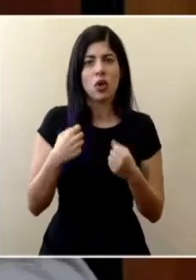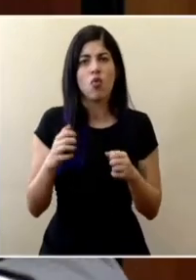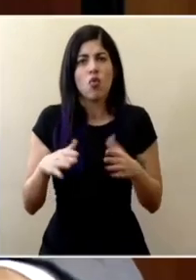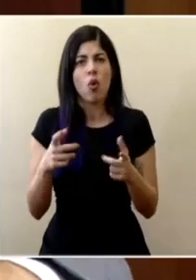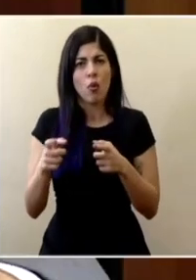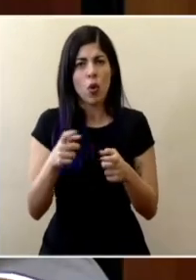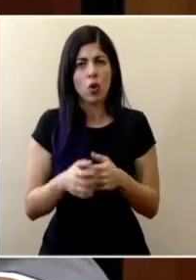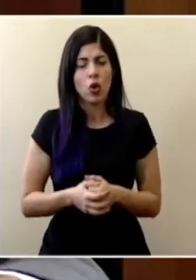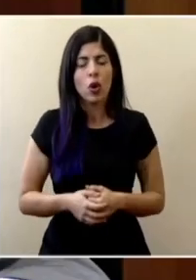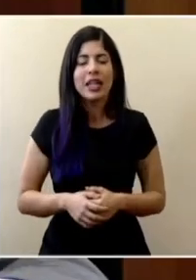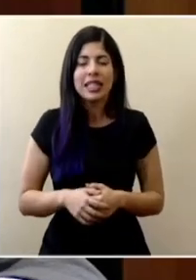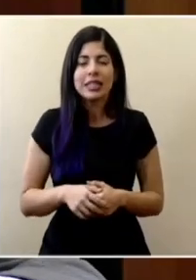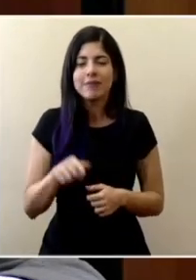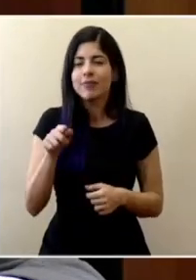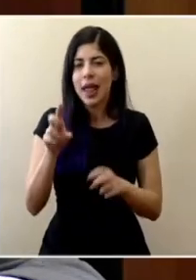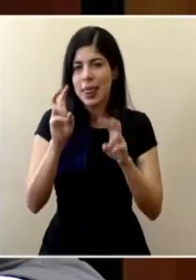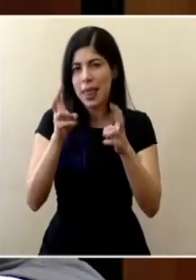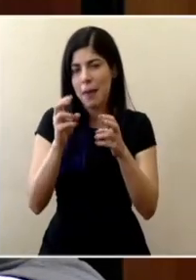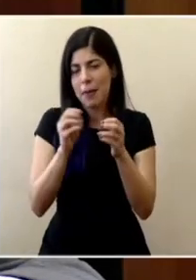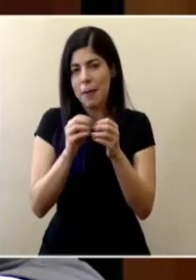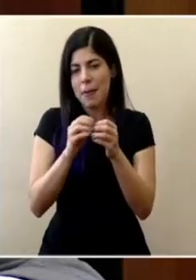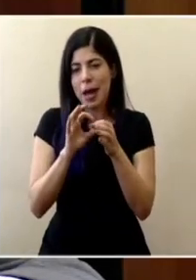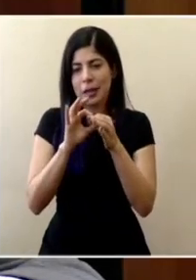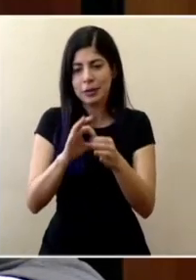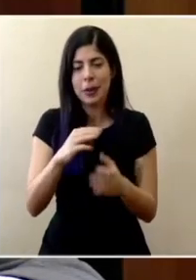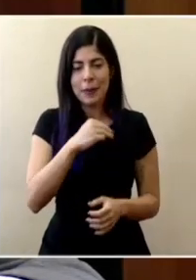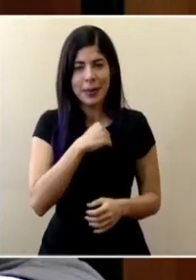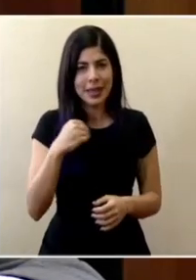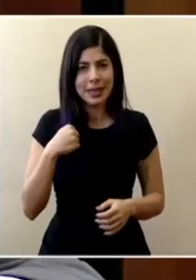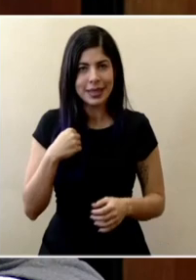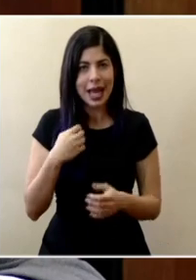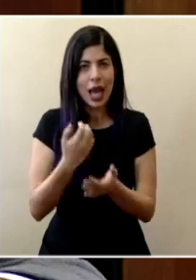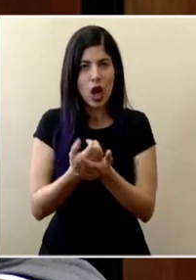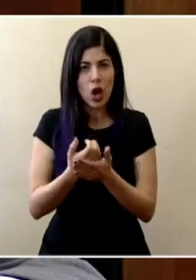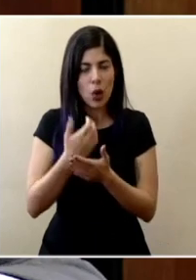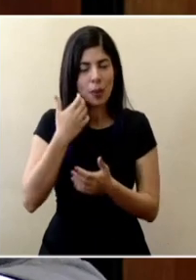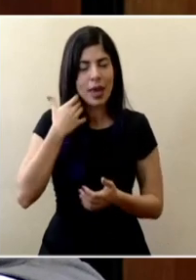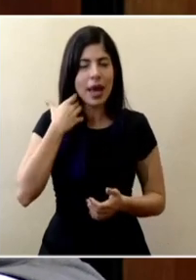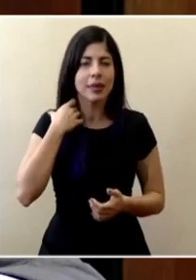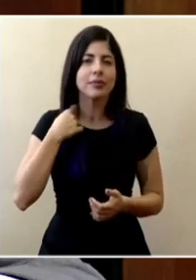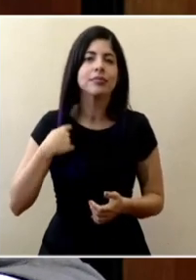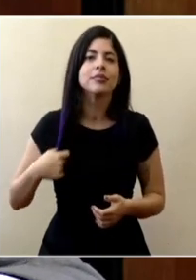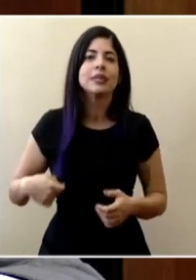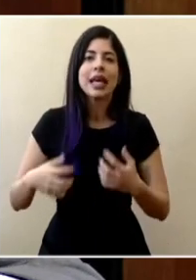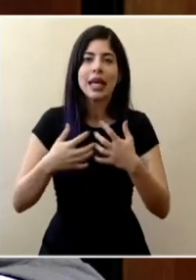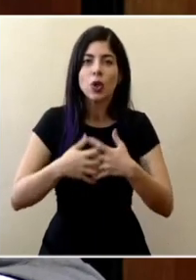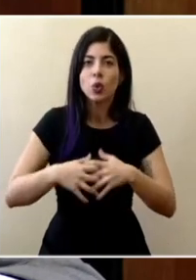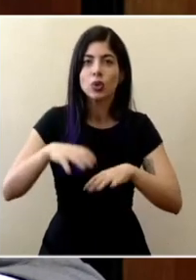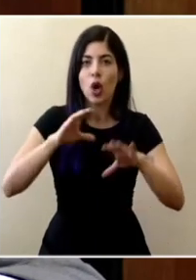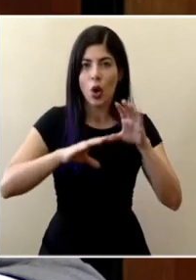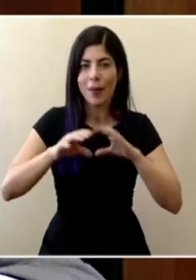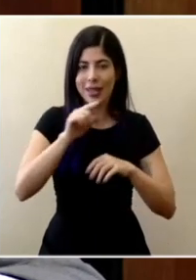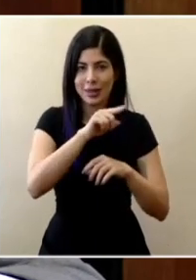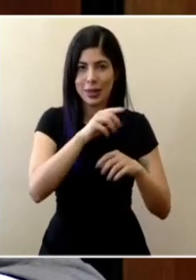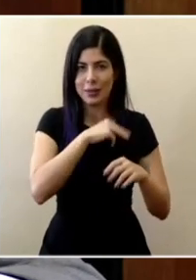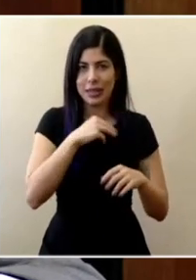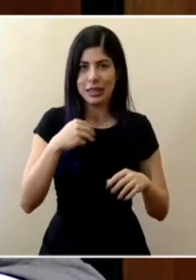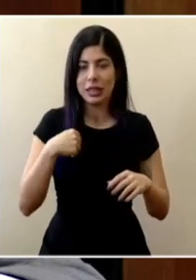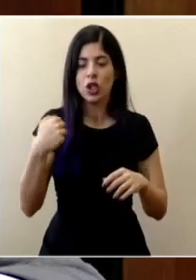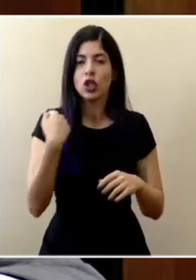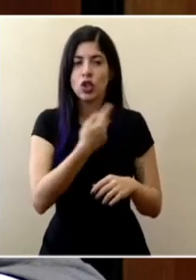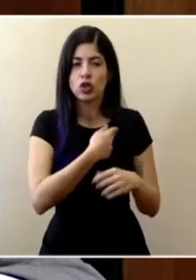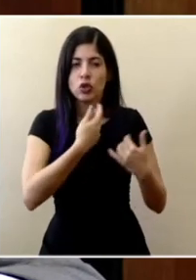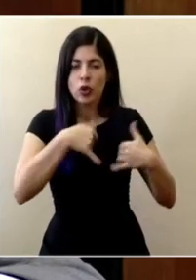Sí, esto tiene que ver un tema más con el tema del Ministerio de Economía Industria y Comercio y ahí estamos haciendo algún tipo de